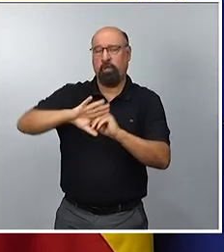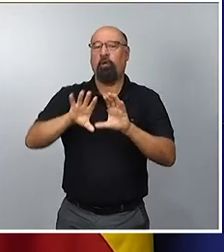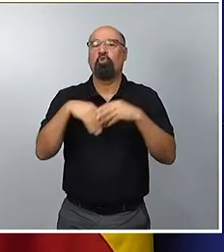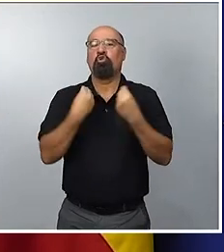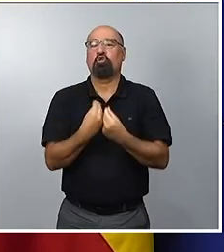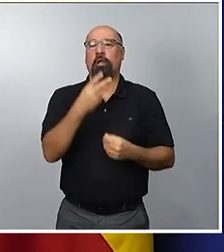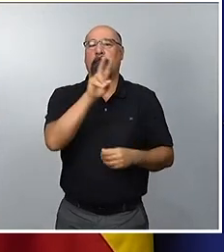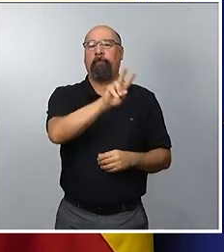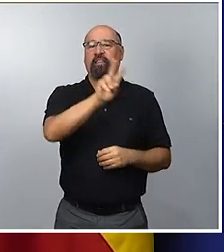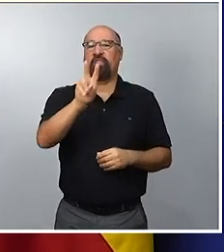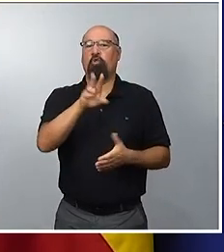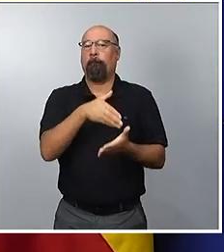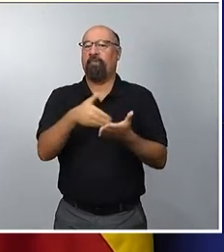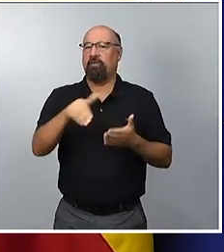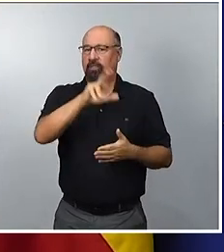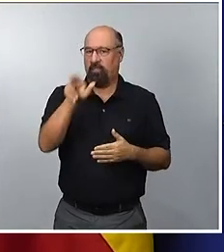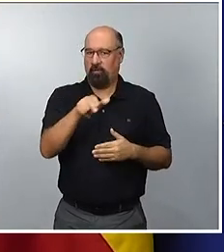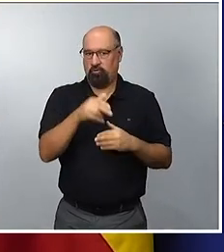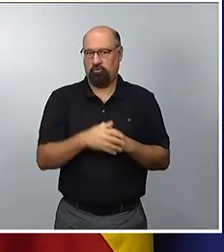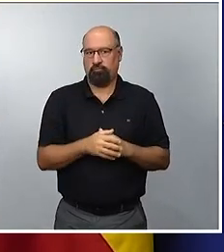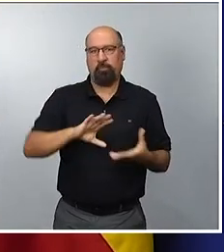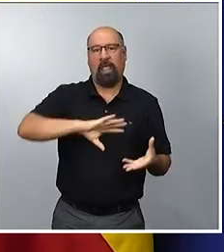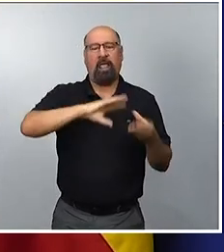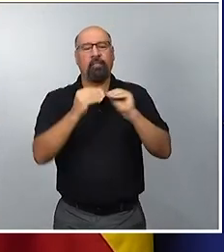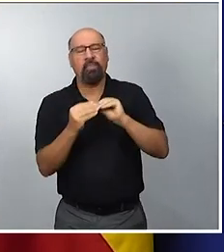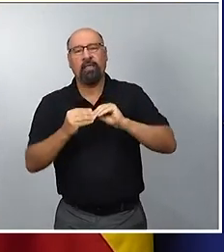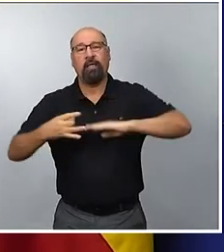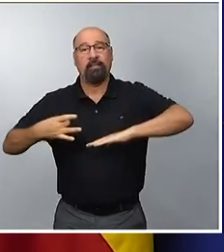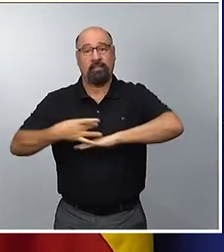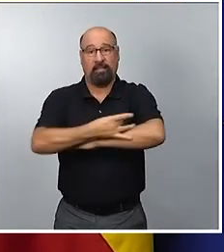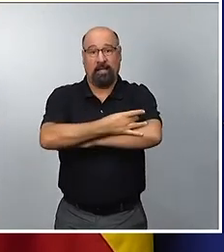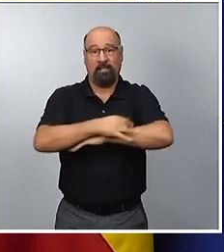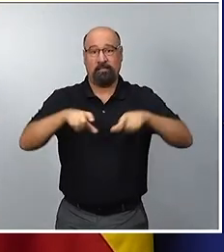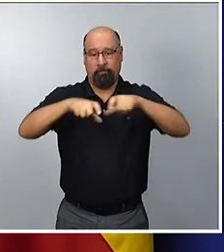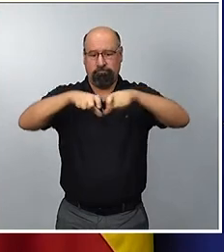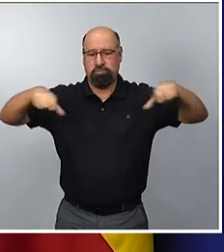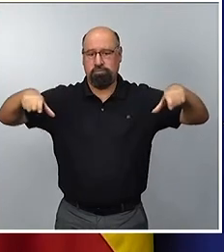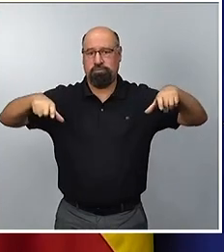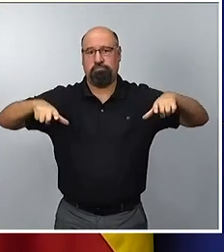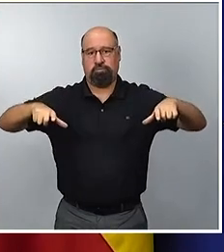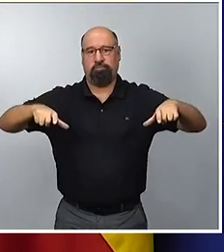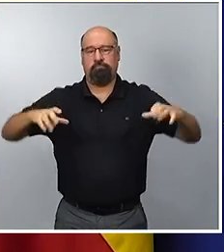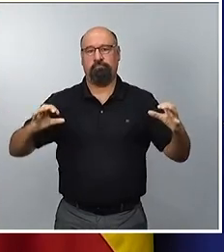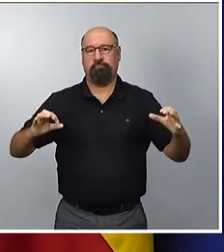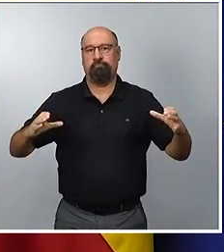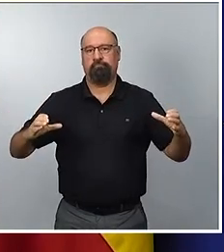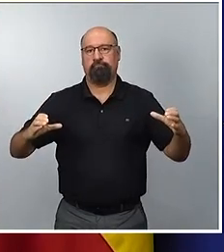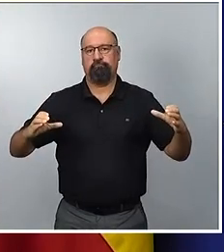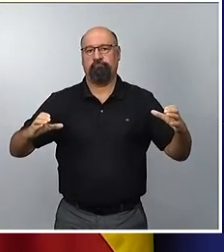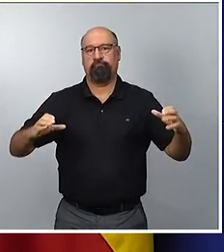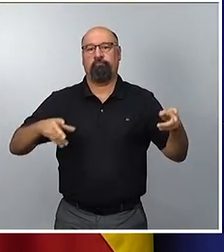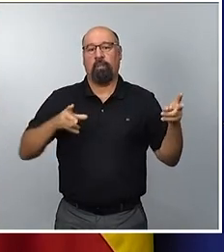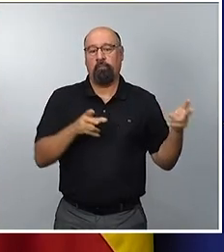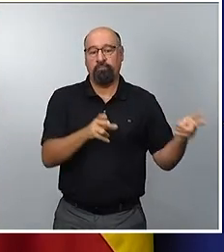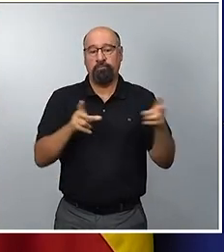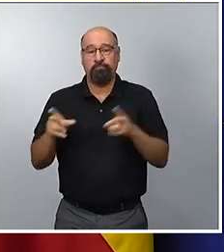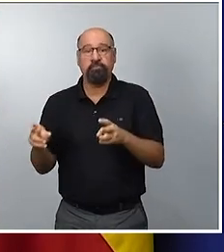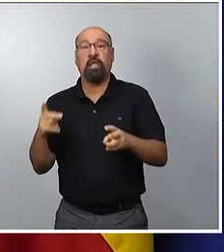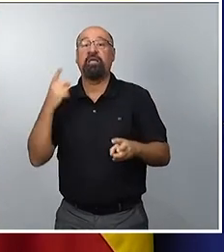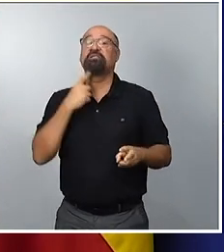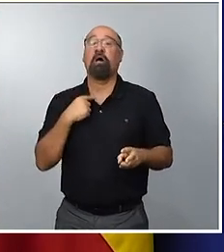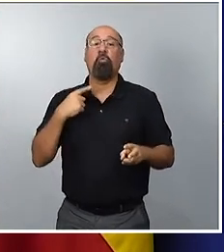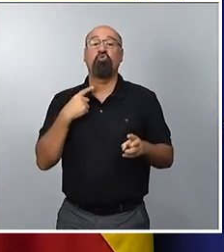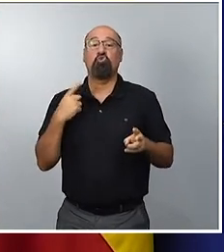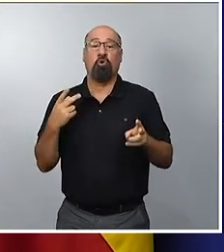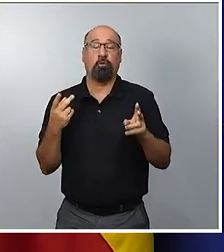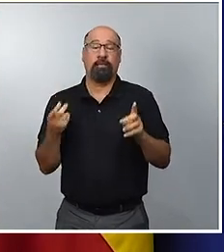millones para adaptar las distintas dimensiones de los galivos, de 22 pasos superiores del trazado de Teruel-Sagunto, y seguir